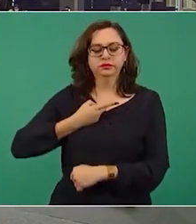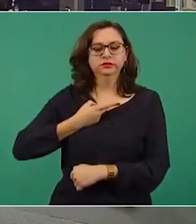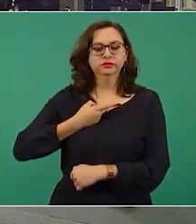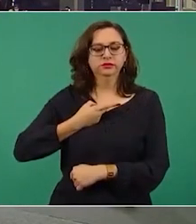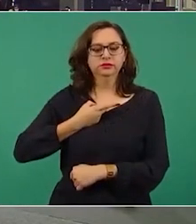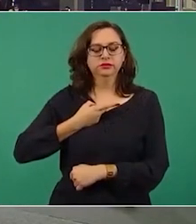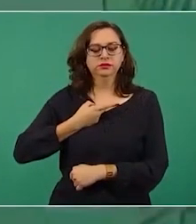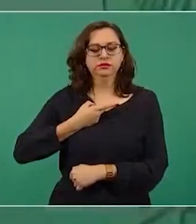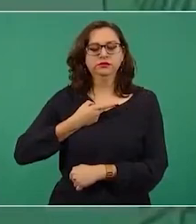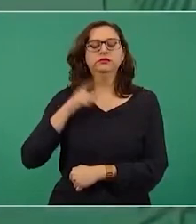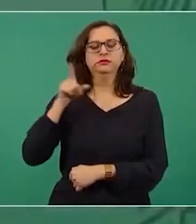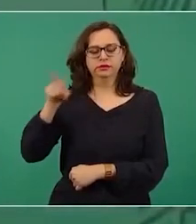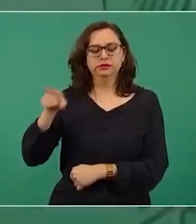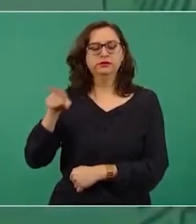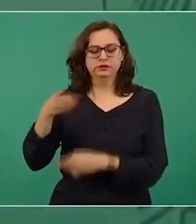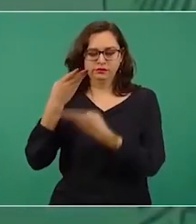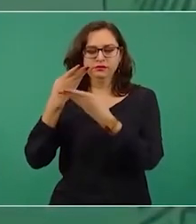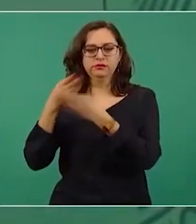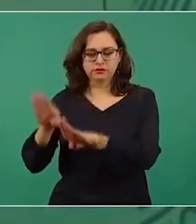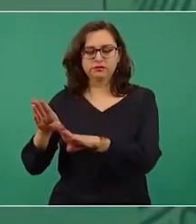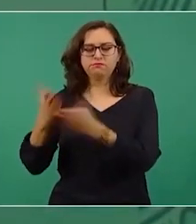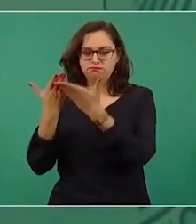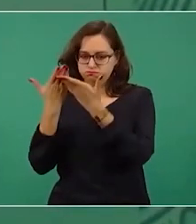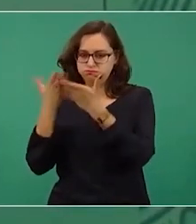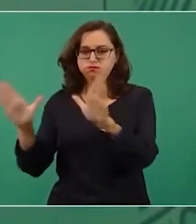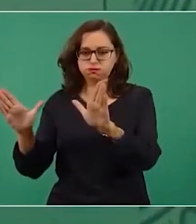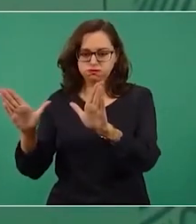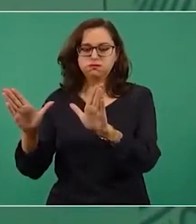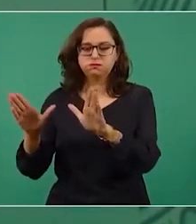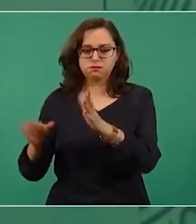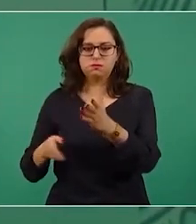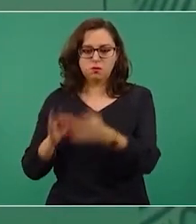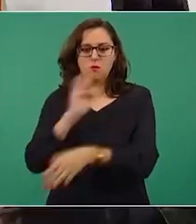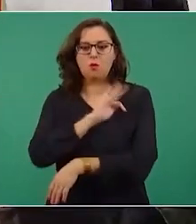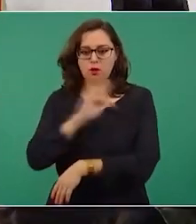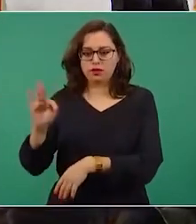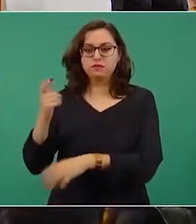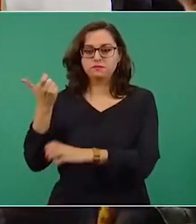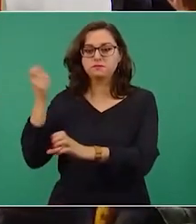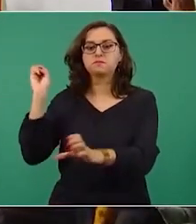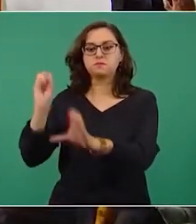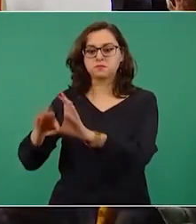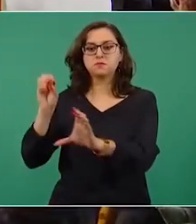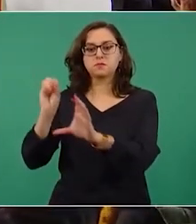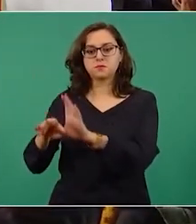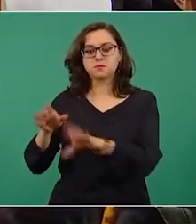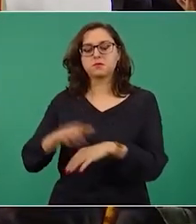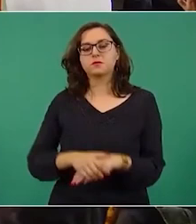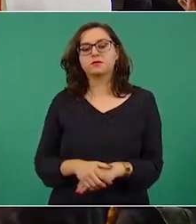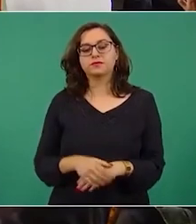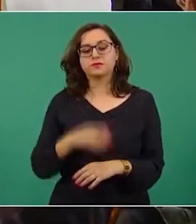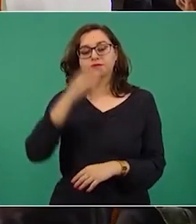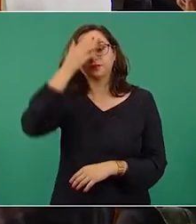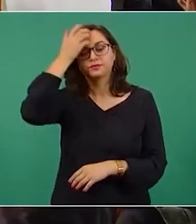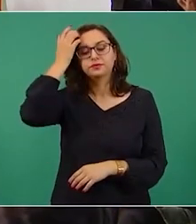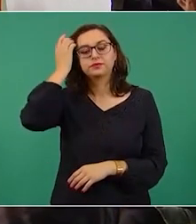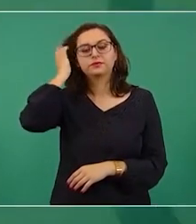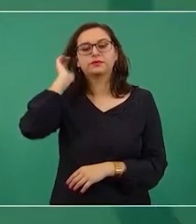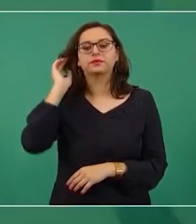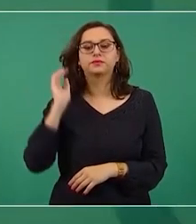en su banco nos abrían la cuenta imagínense las que pasamos